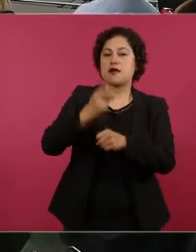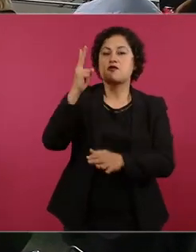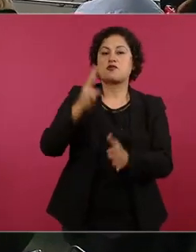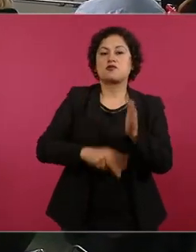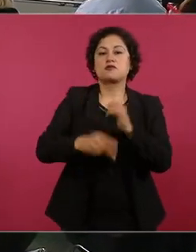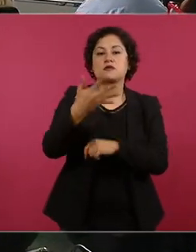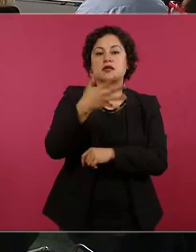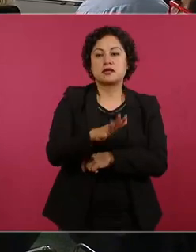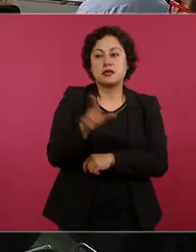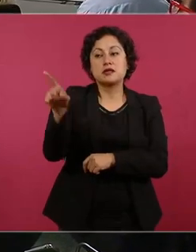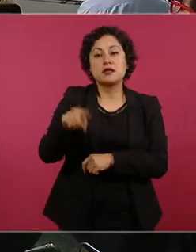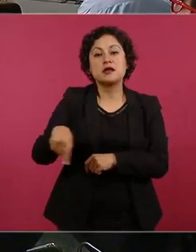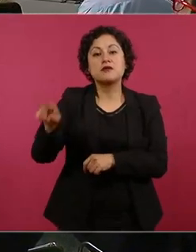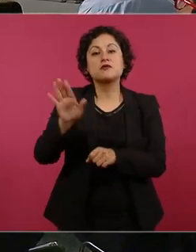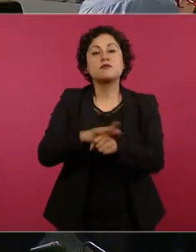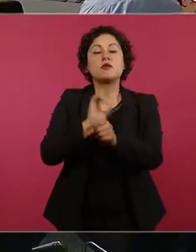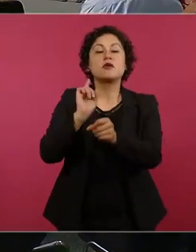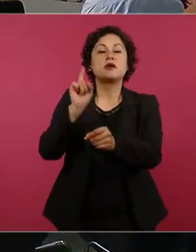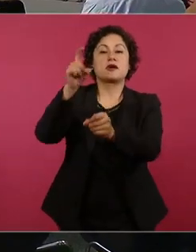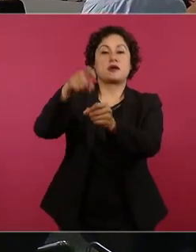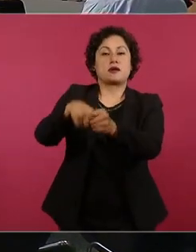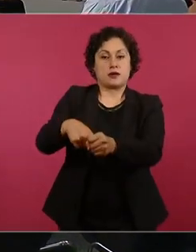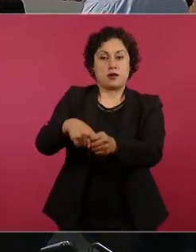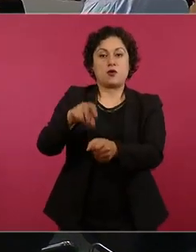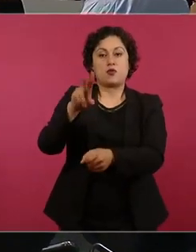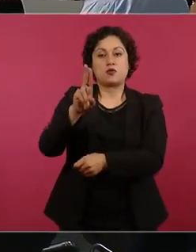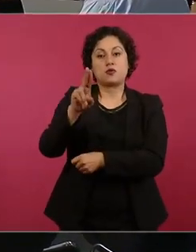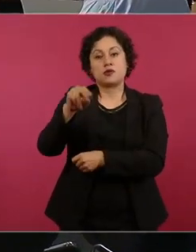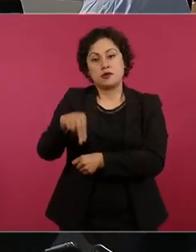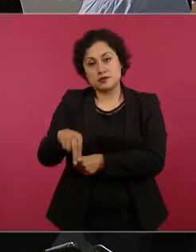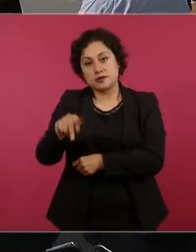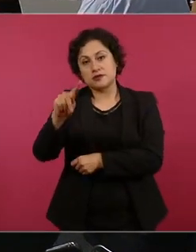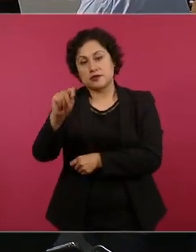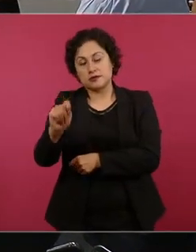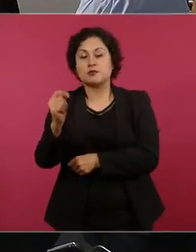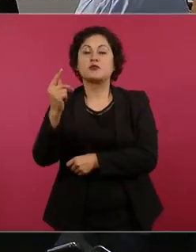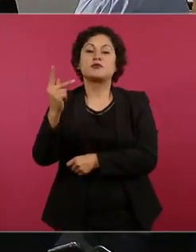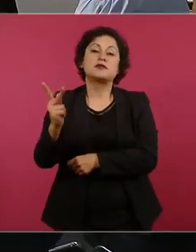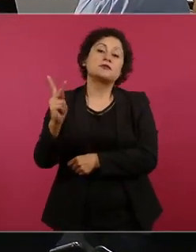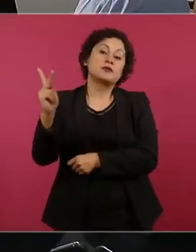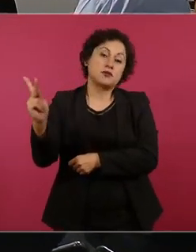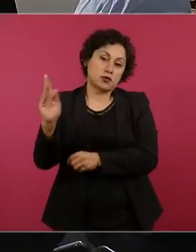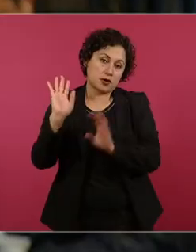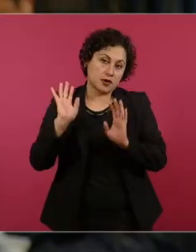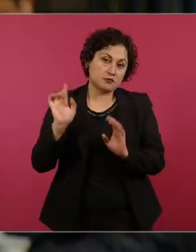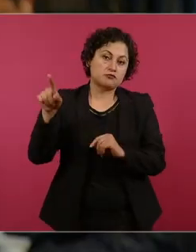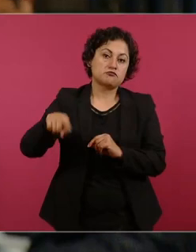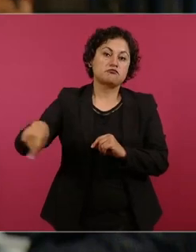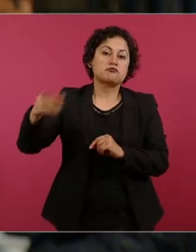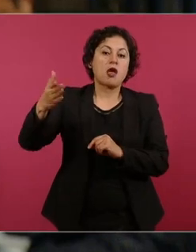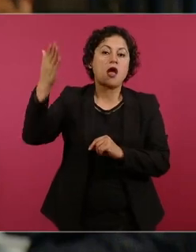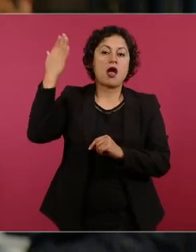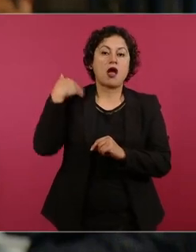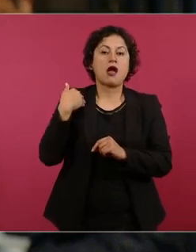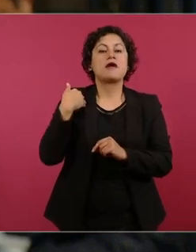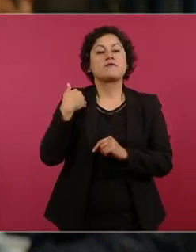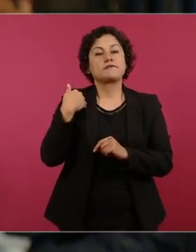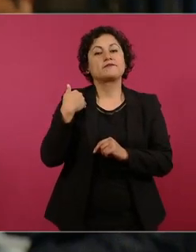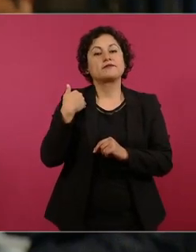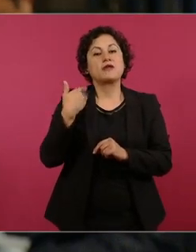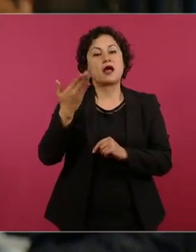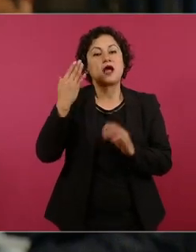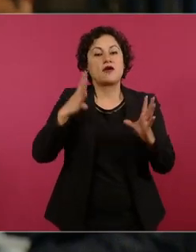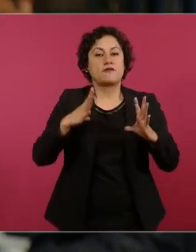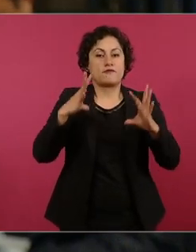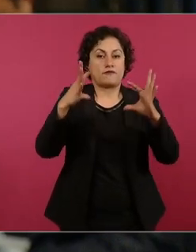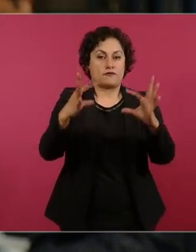se integraron a la unión nacional de técnicos y profesionistas petroleros que fue fundada hasta el 18 de marzo justamente